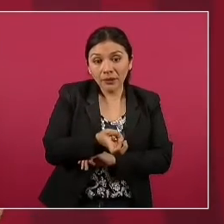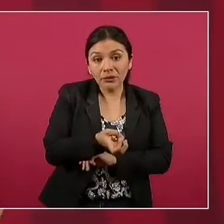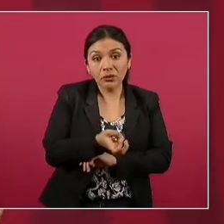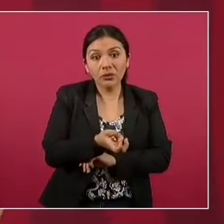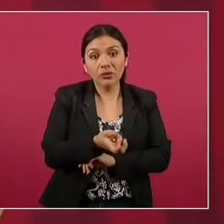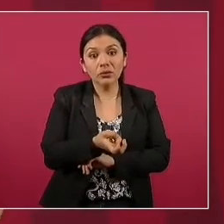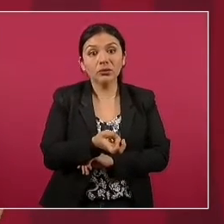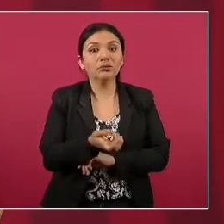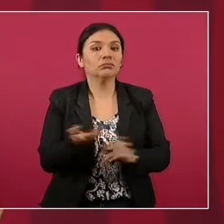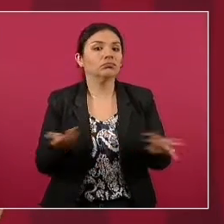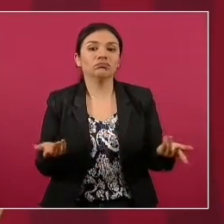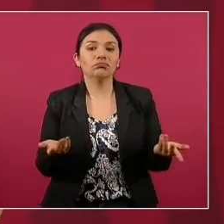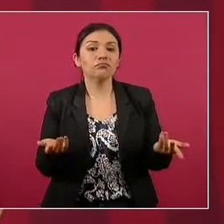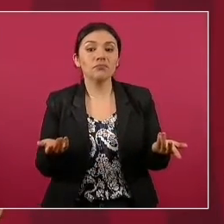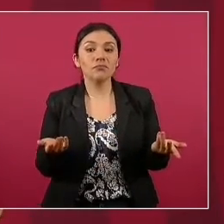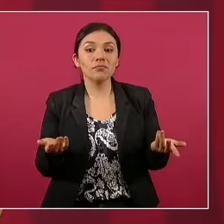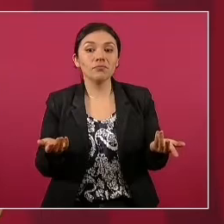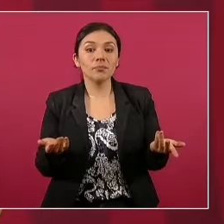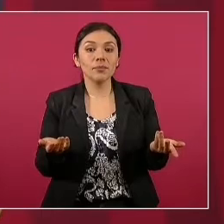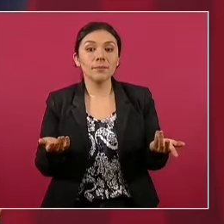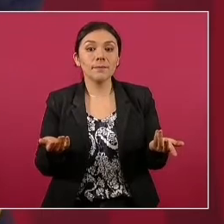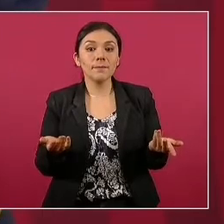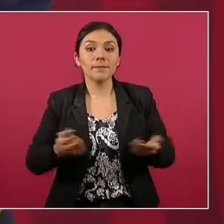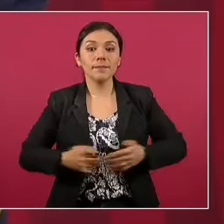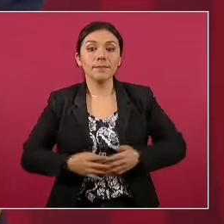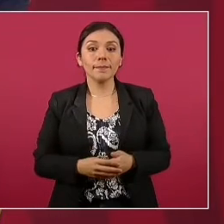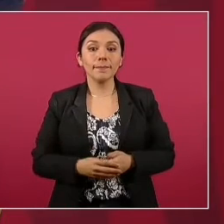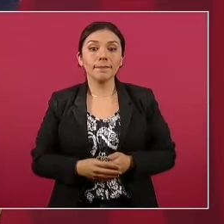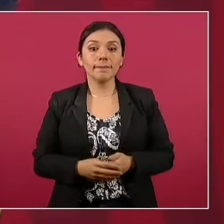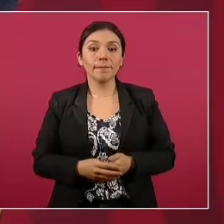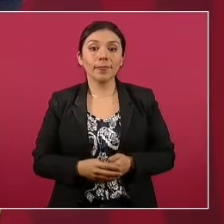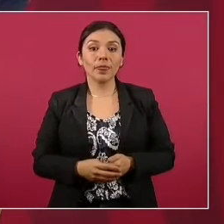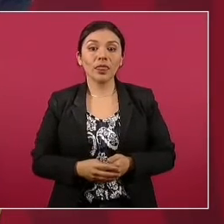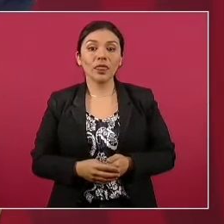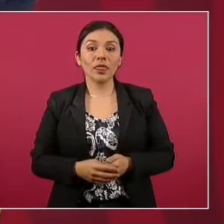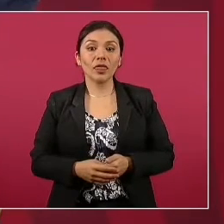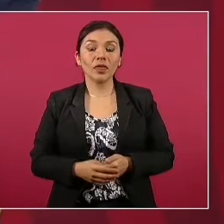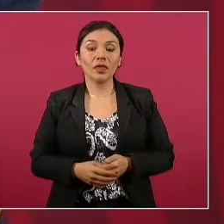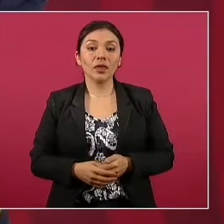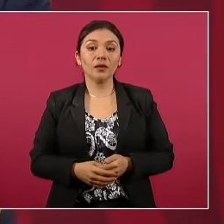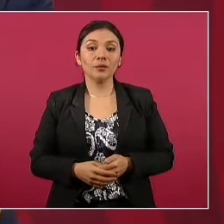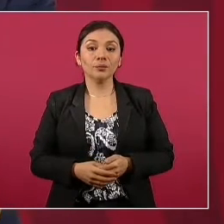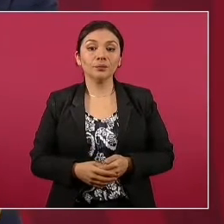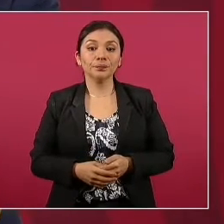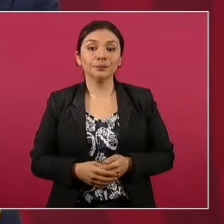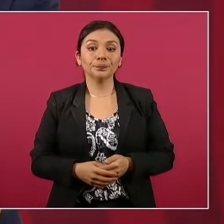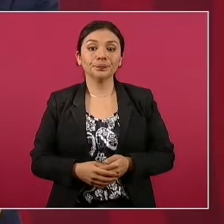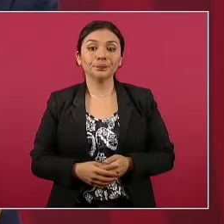no puede estar